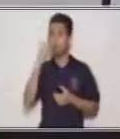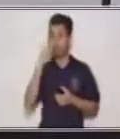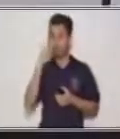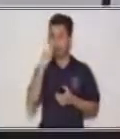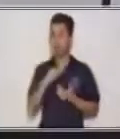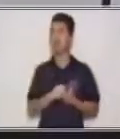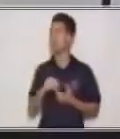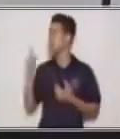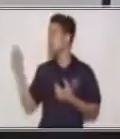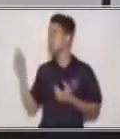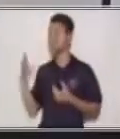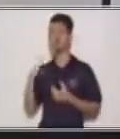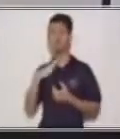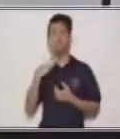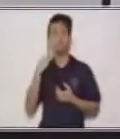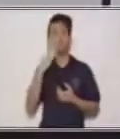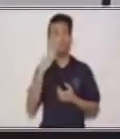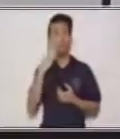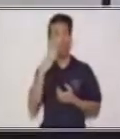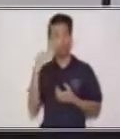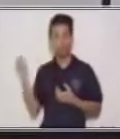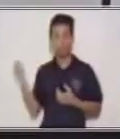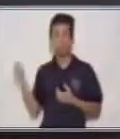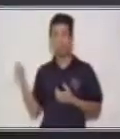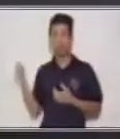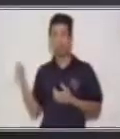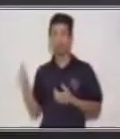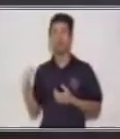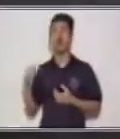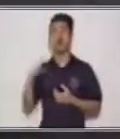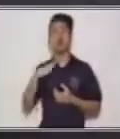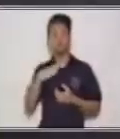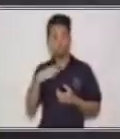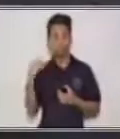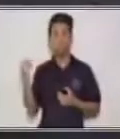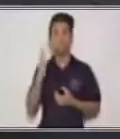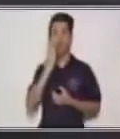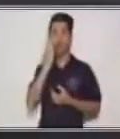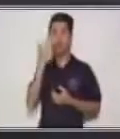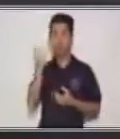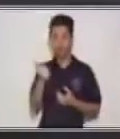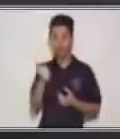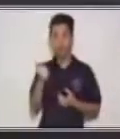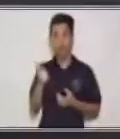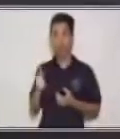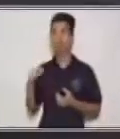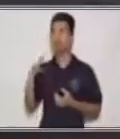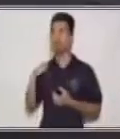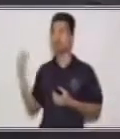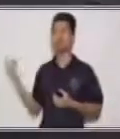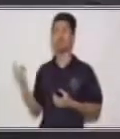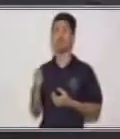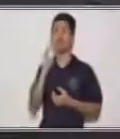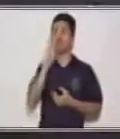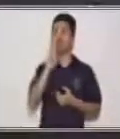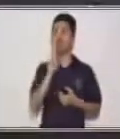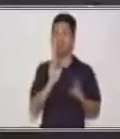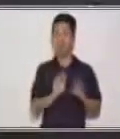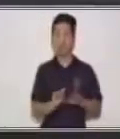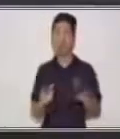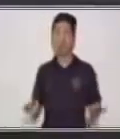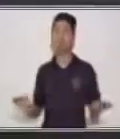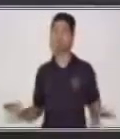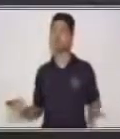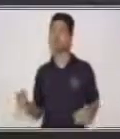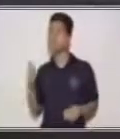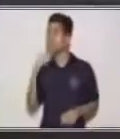una mamá, una abuelita y dos niños. ¿Dónde crees que